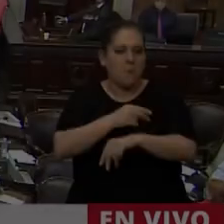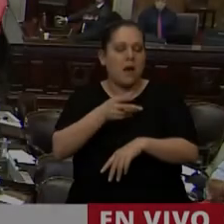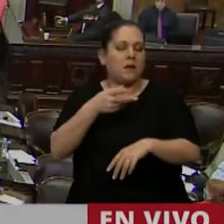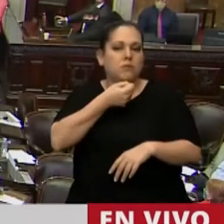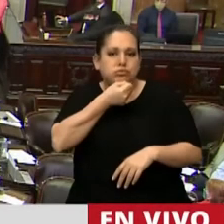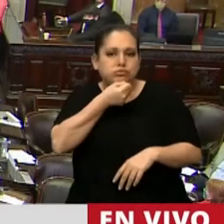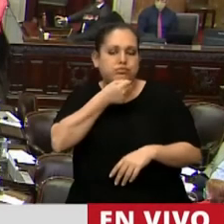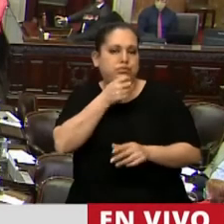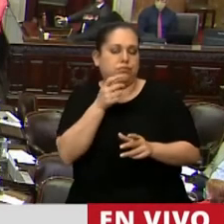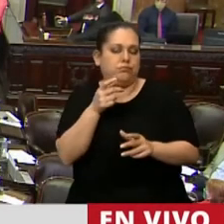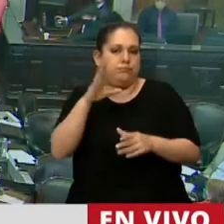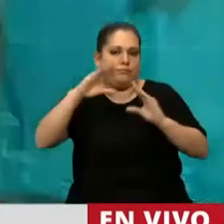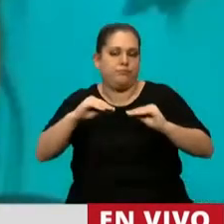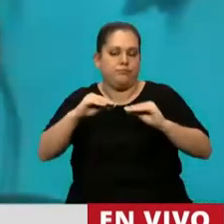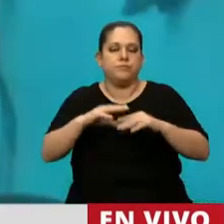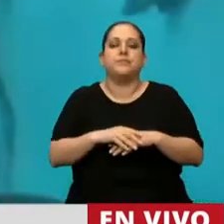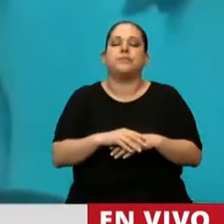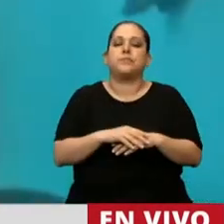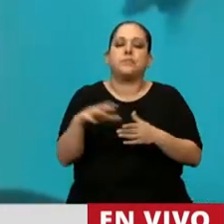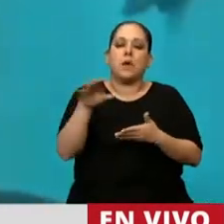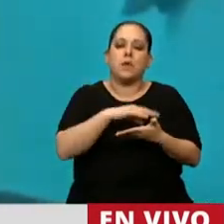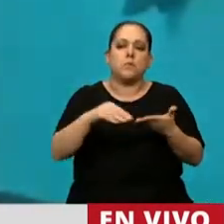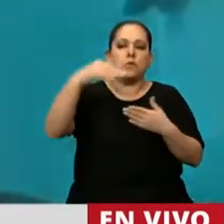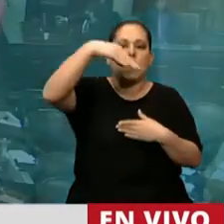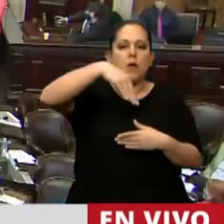Está en uso de la palabra el diputado Mestre, Diego.